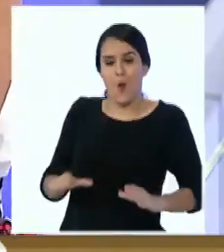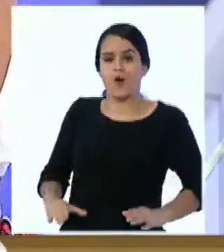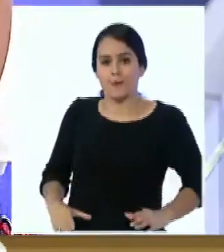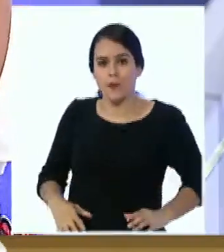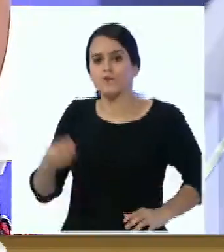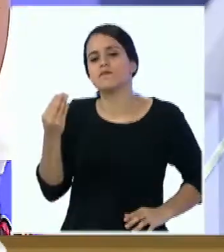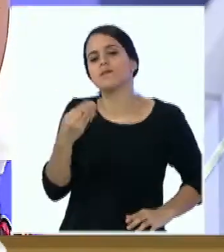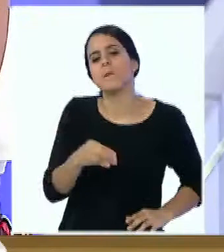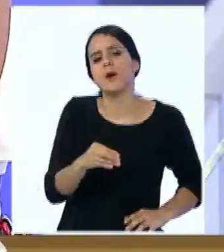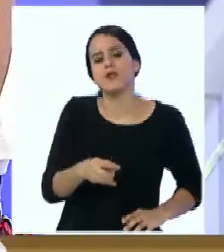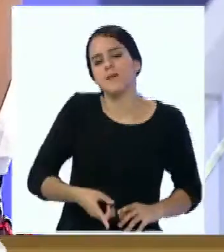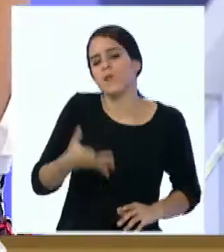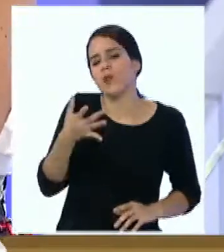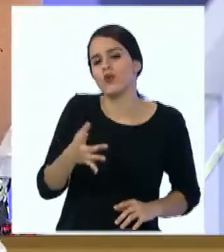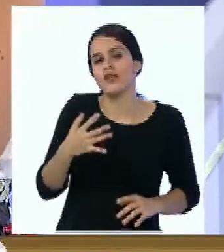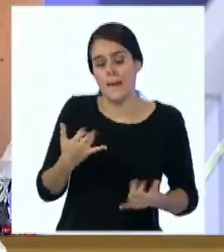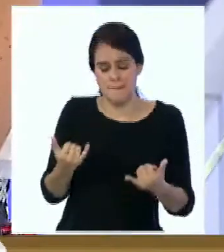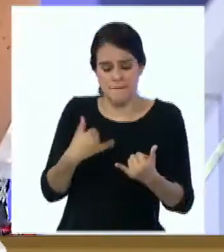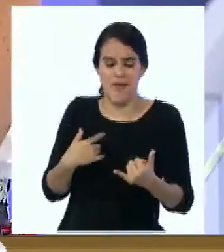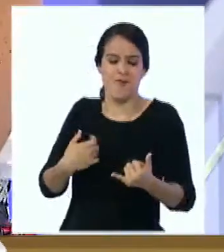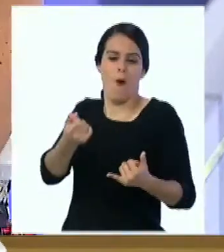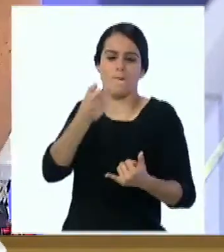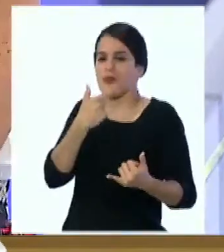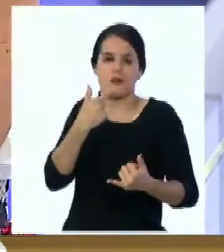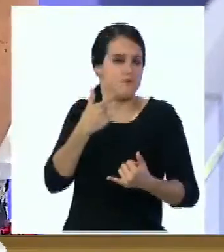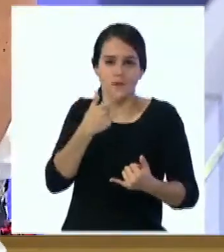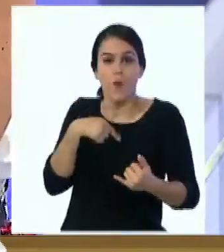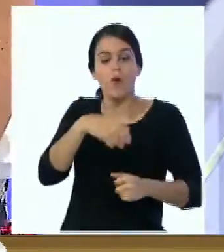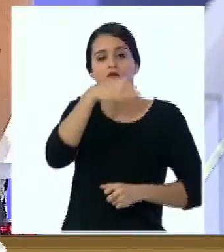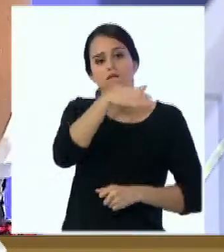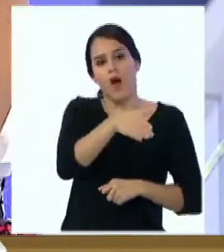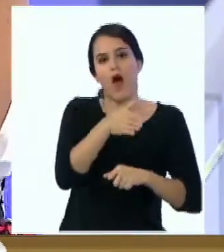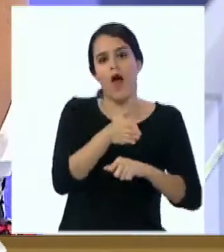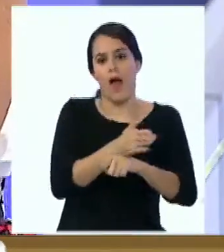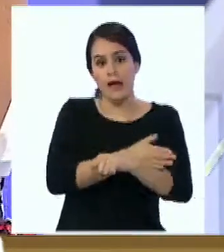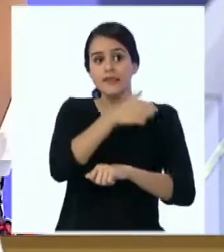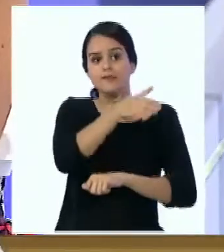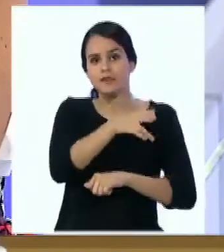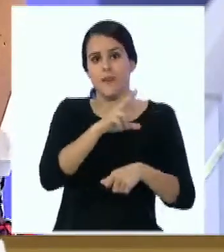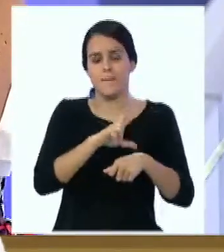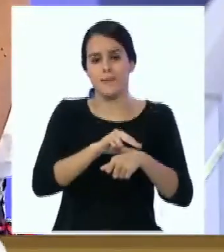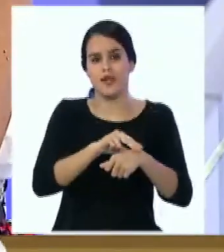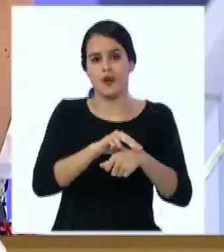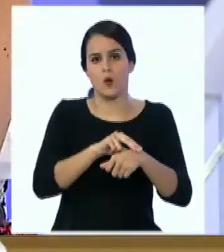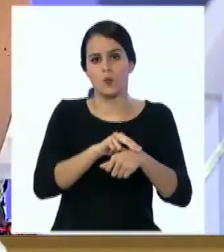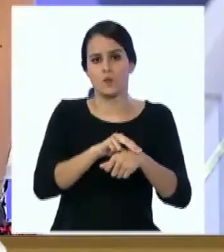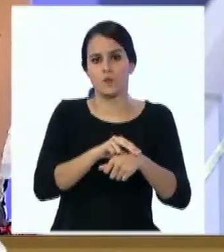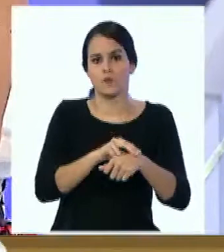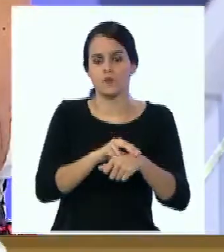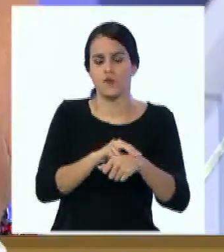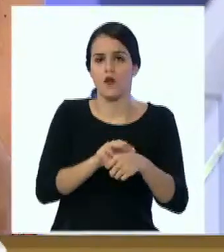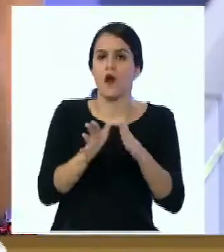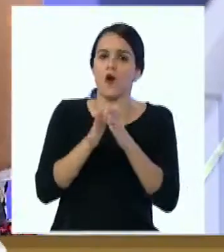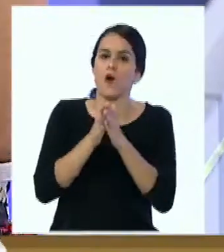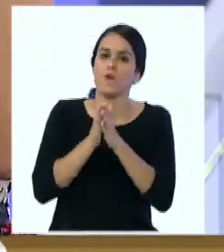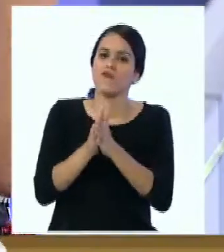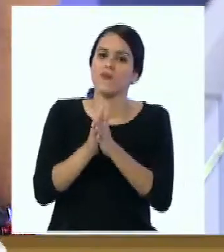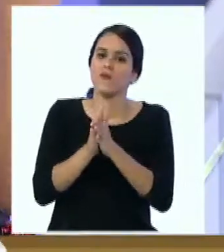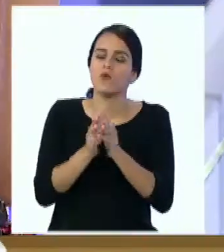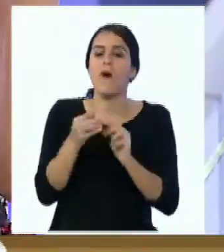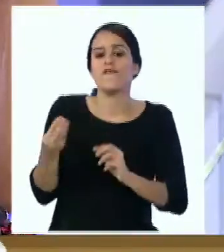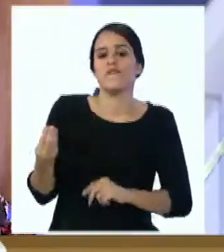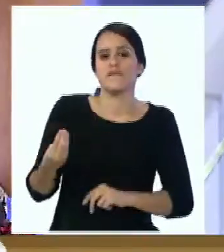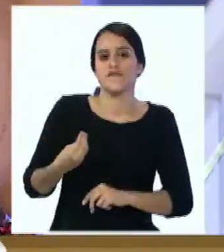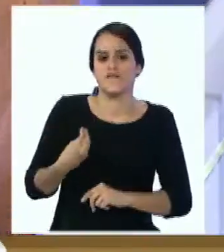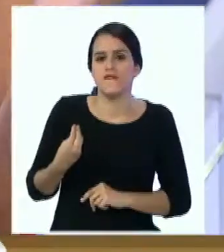siempre asistir a su médico Y tratar de llevar una vida lo más parecida a la